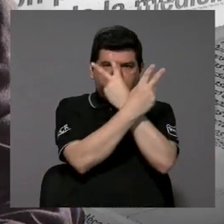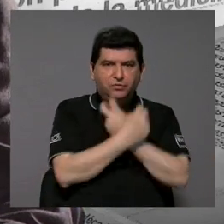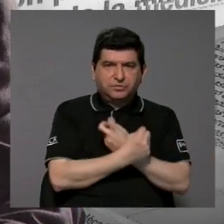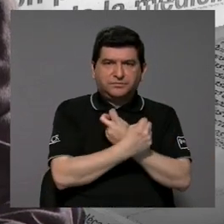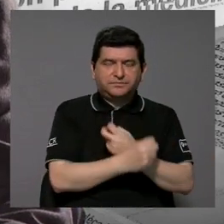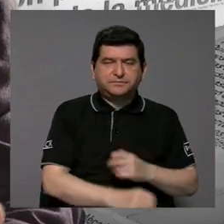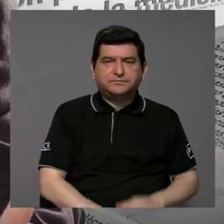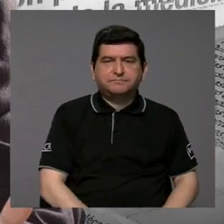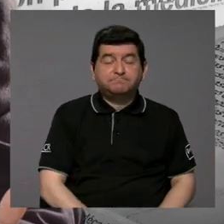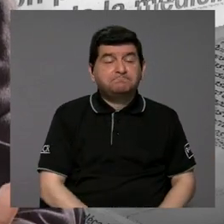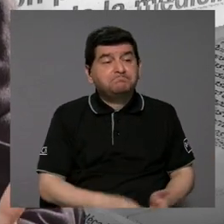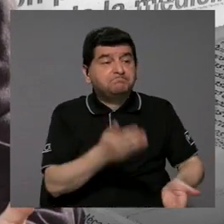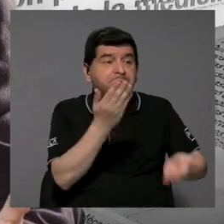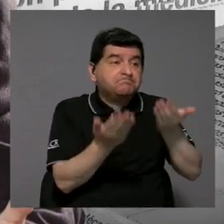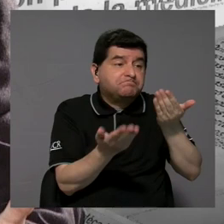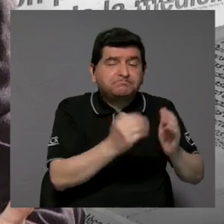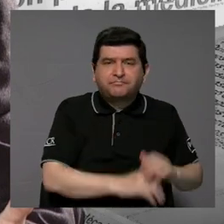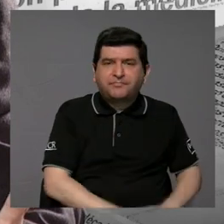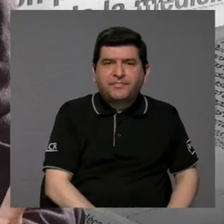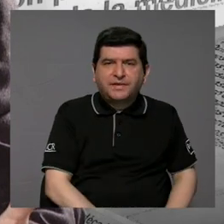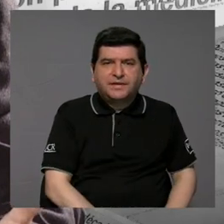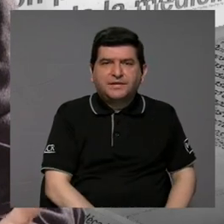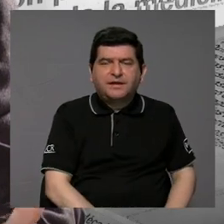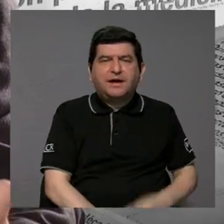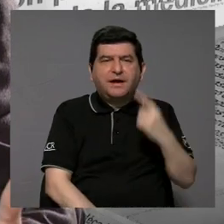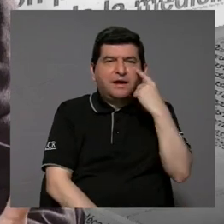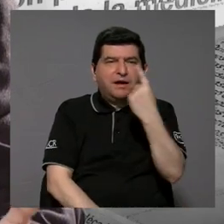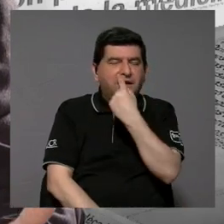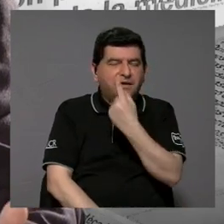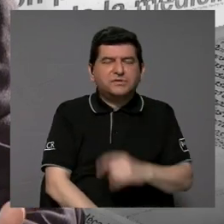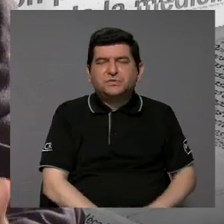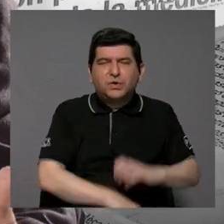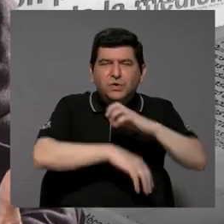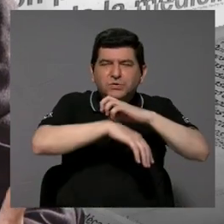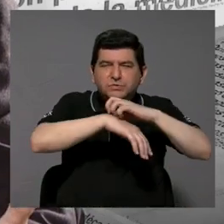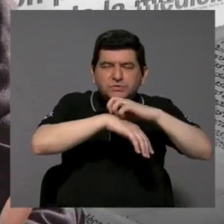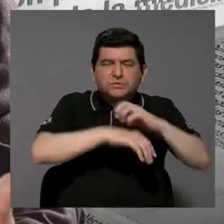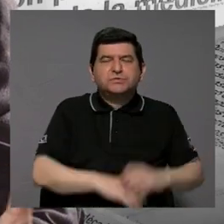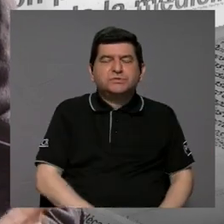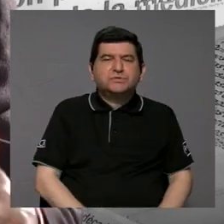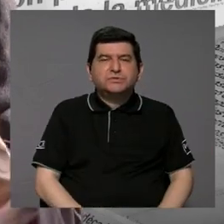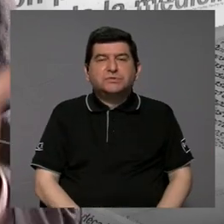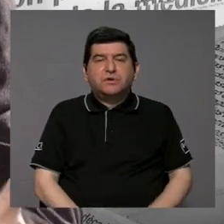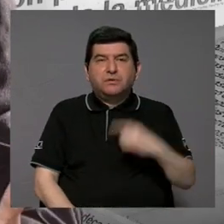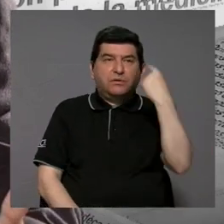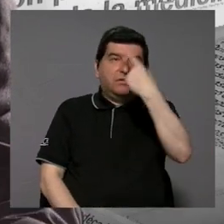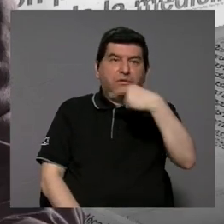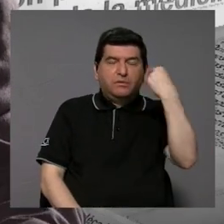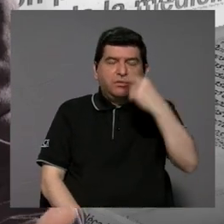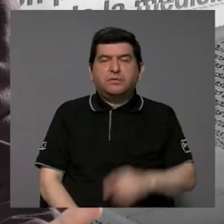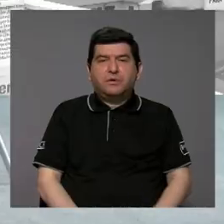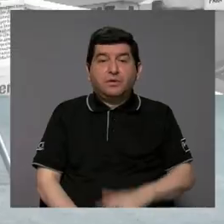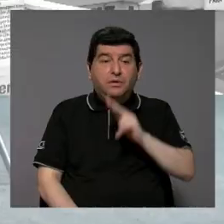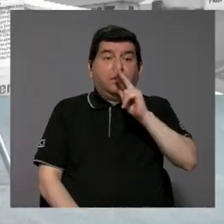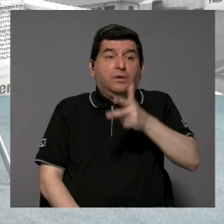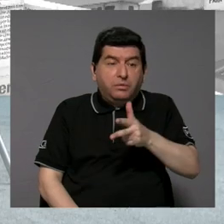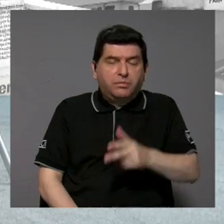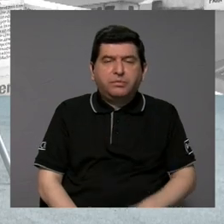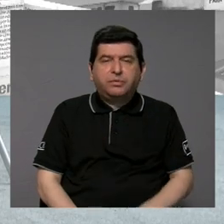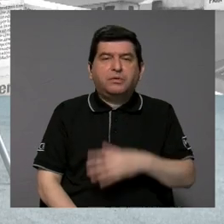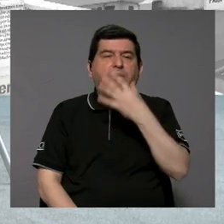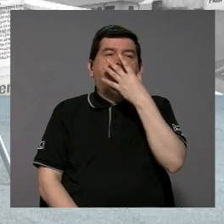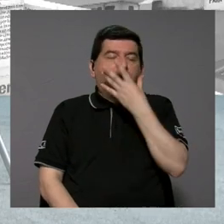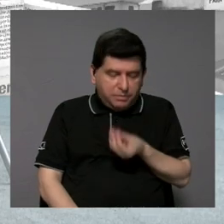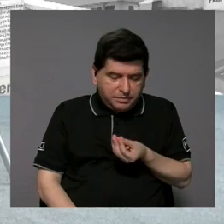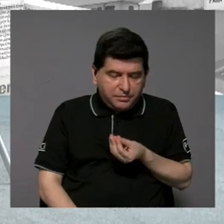plaguicida, que va desde picazón de ojos, mareos, ganas de vomitar, desmayos,